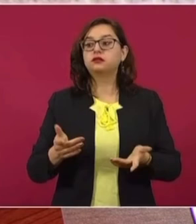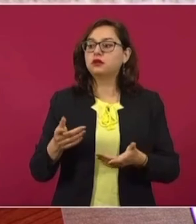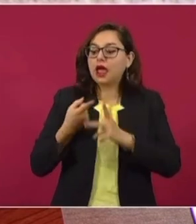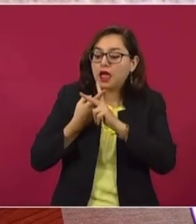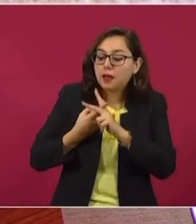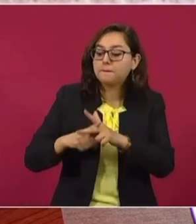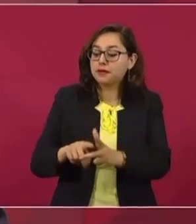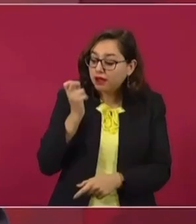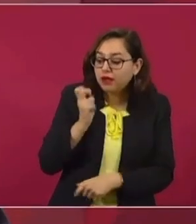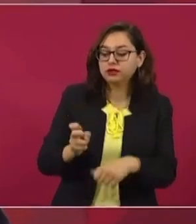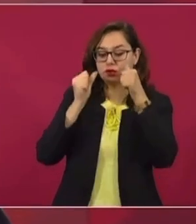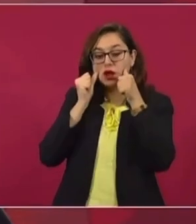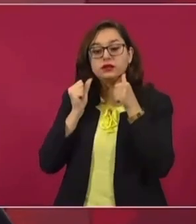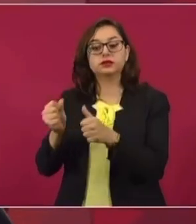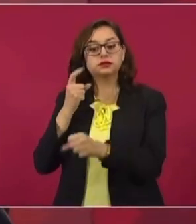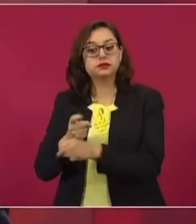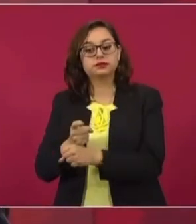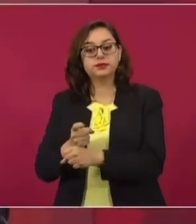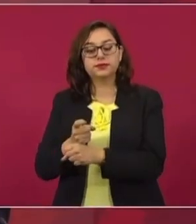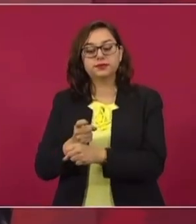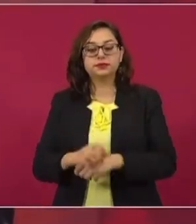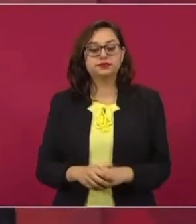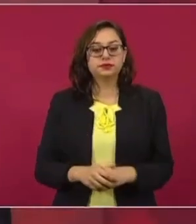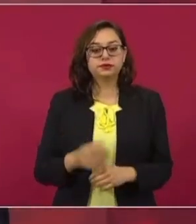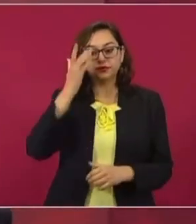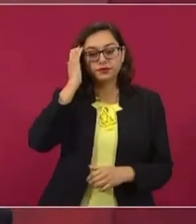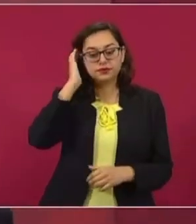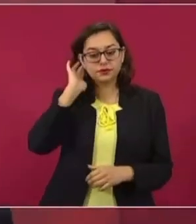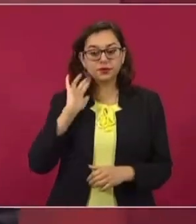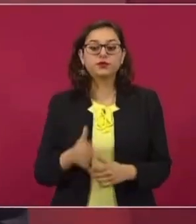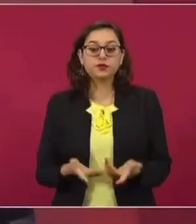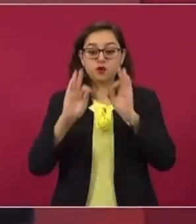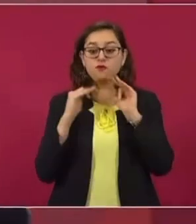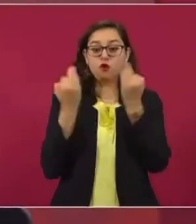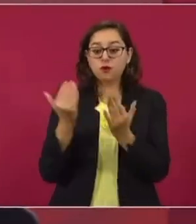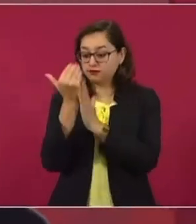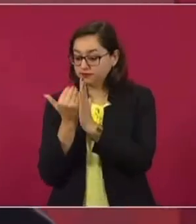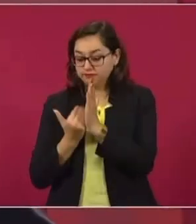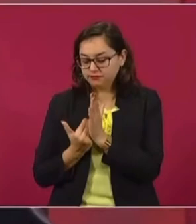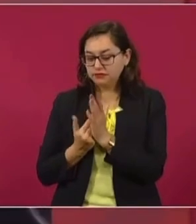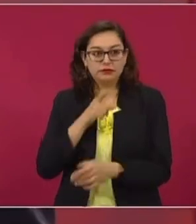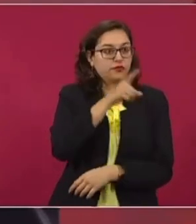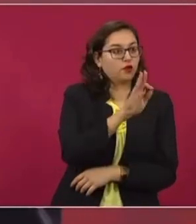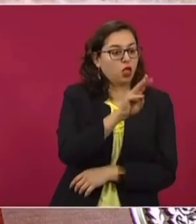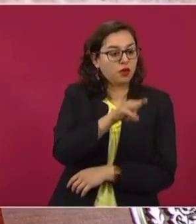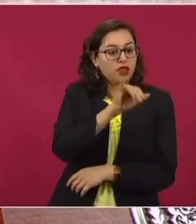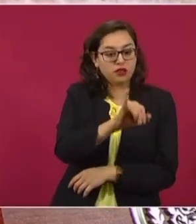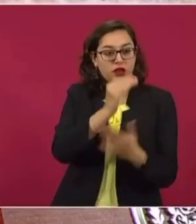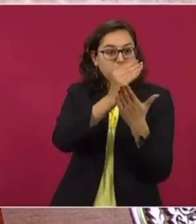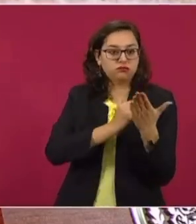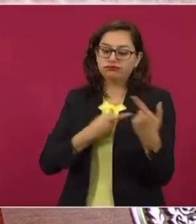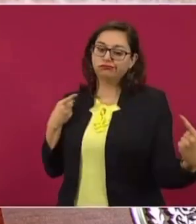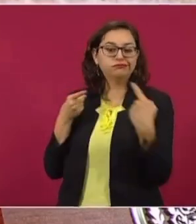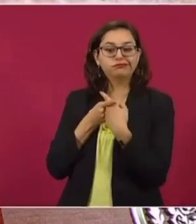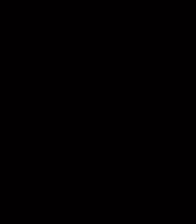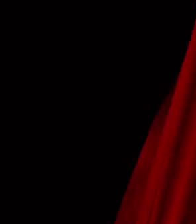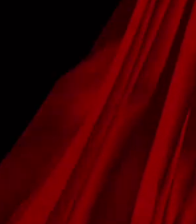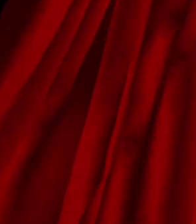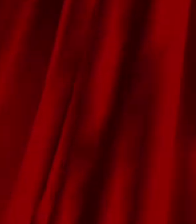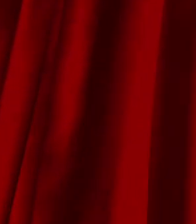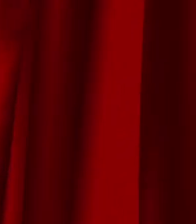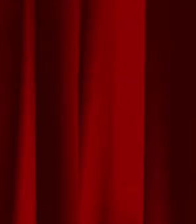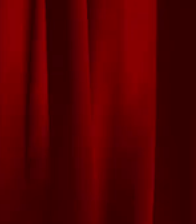las causas que originan la violencia. Entonces, es un modelo completamente distinto. Y ahí vamos. Adelante.